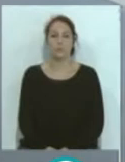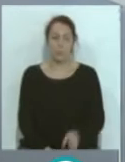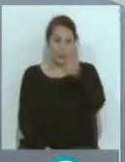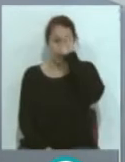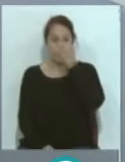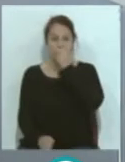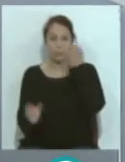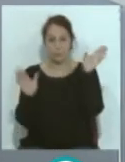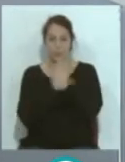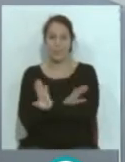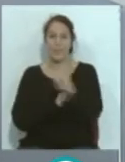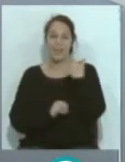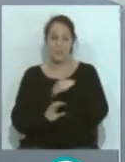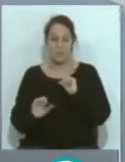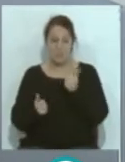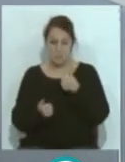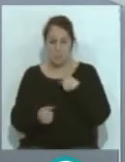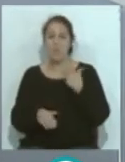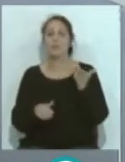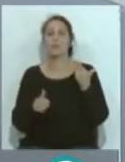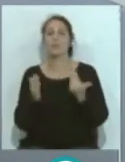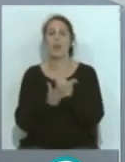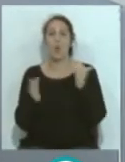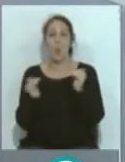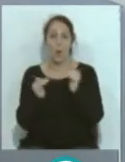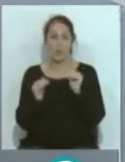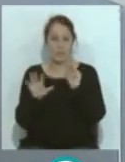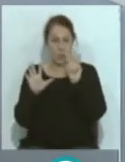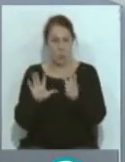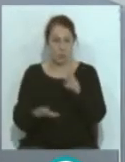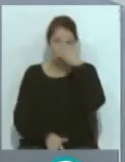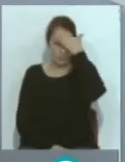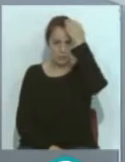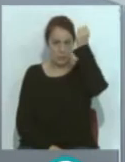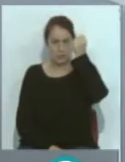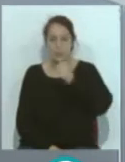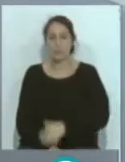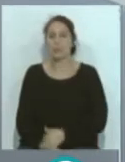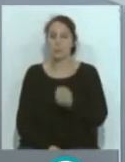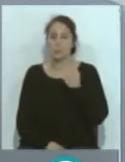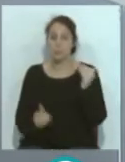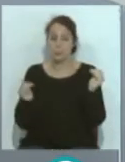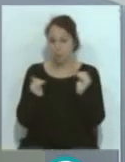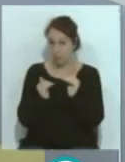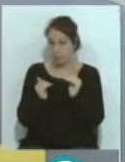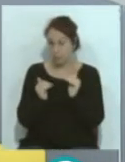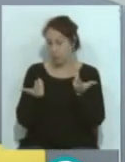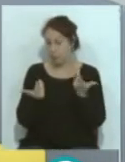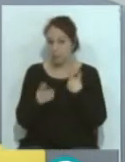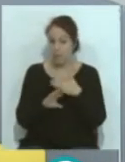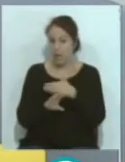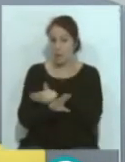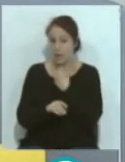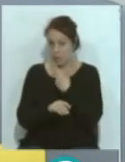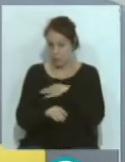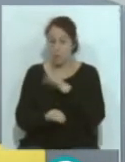Hola, muy buenas noches. Ya estamos en este jueves, ya día 8 de abril, un jueves de previa, podemos